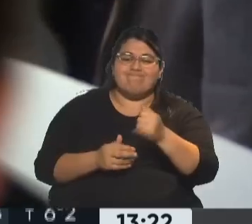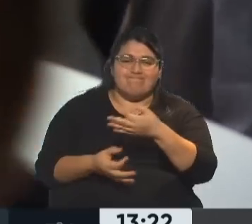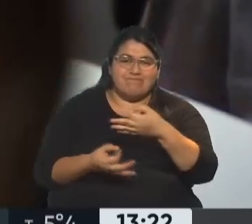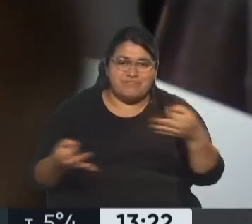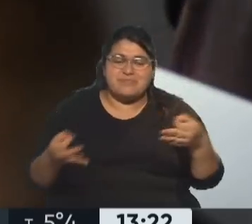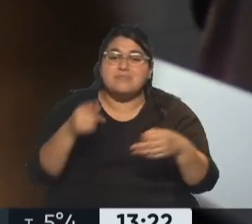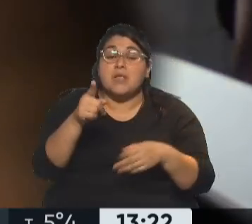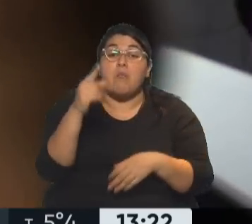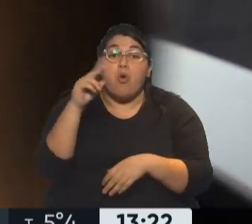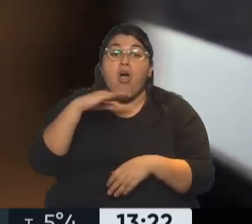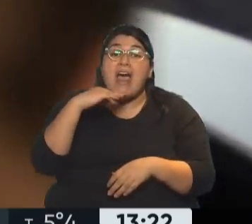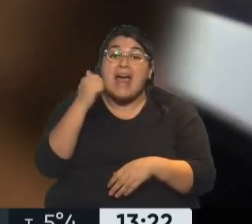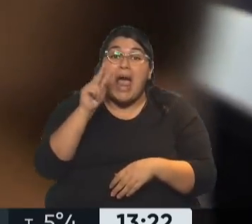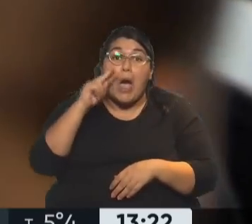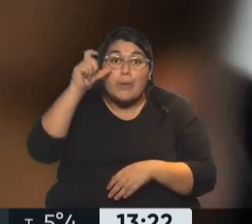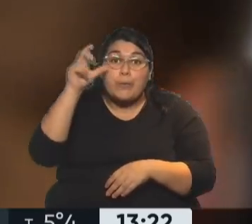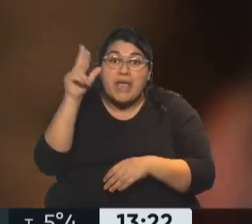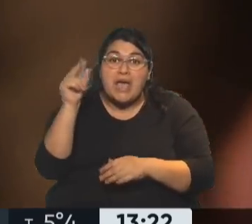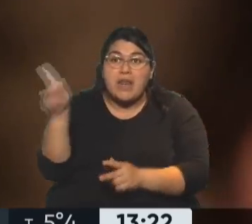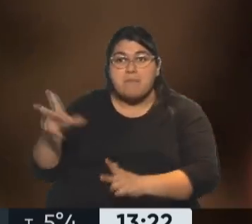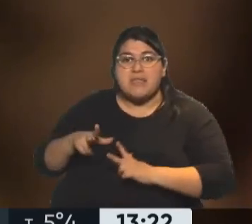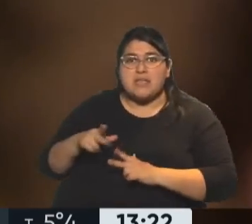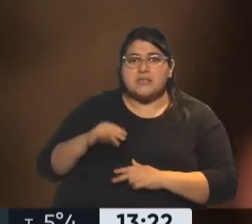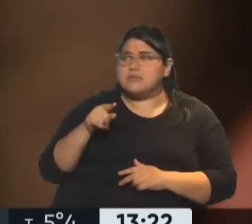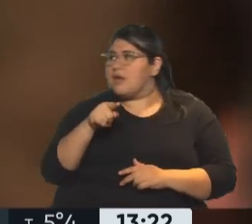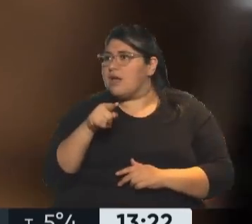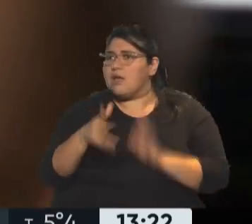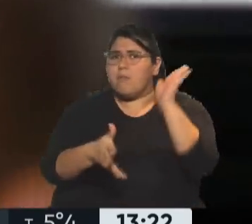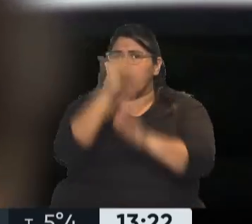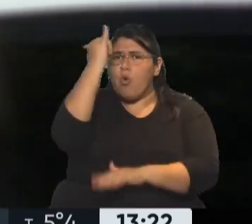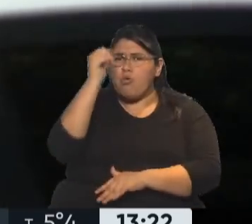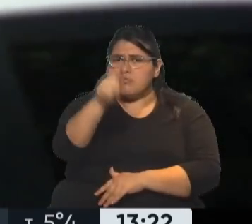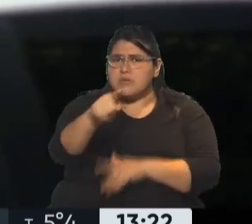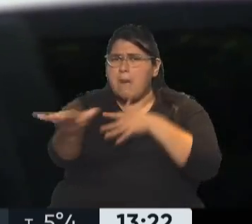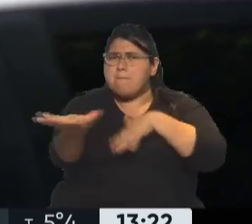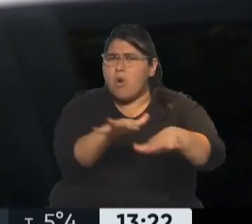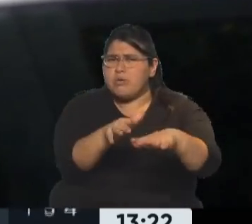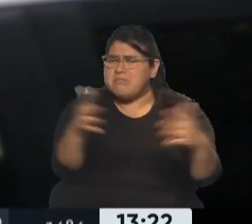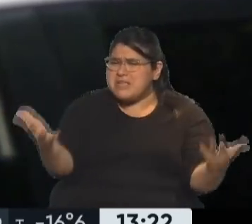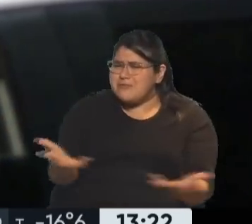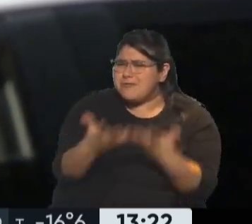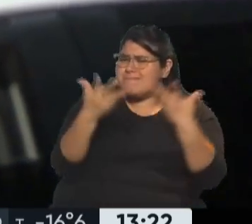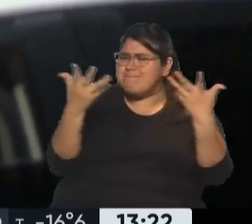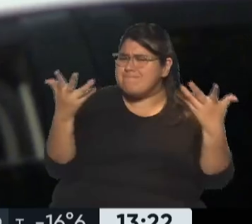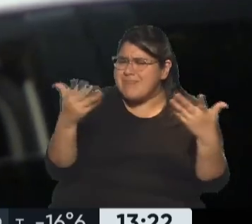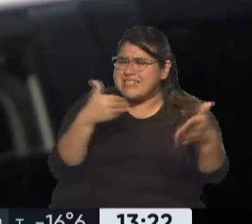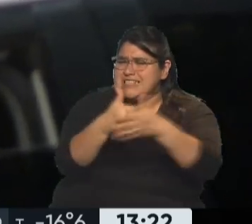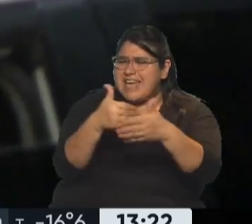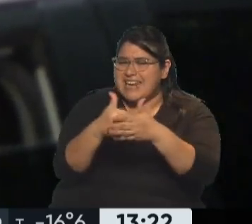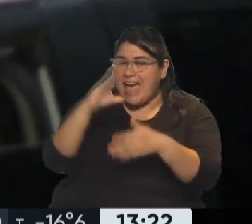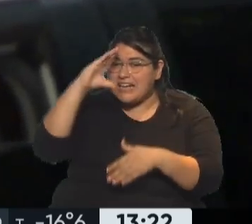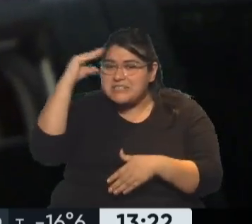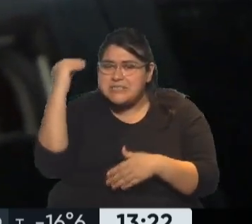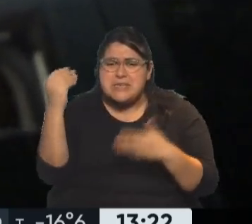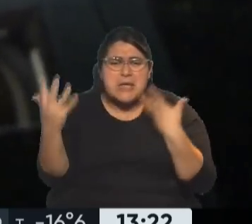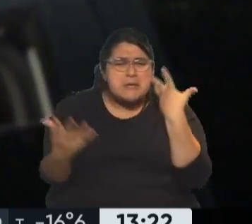que Javier, el camarógrafo, me dice, Alfredo, detecté un movimiento raro alrededor de Cristina, pero no